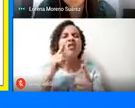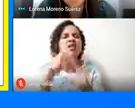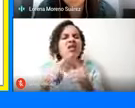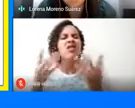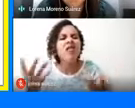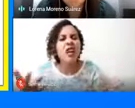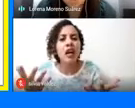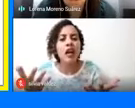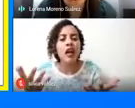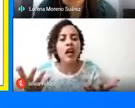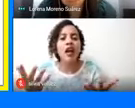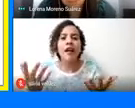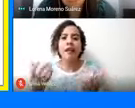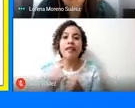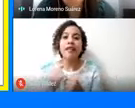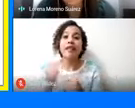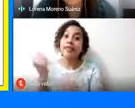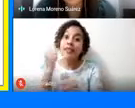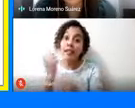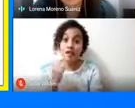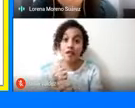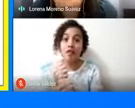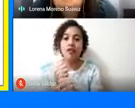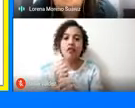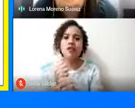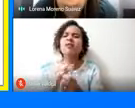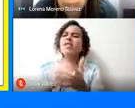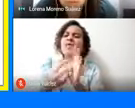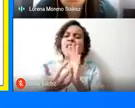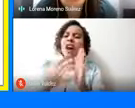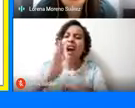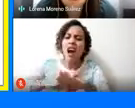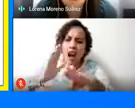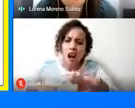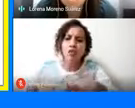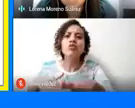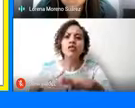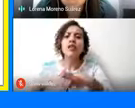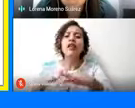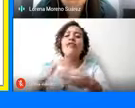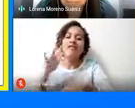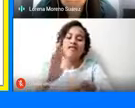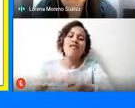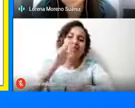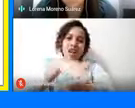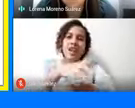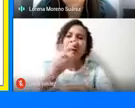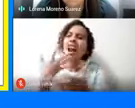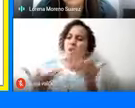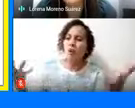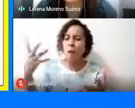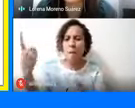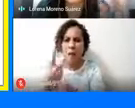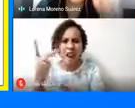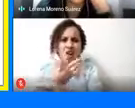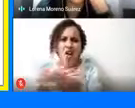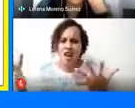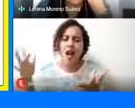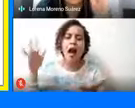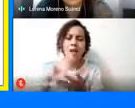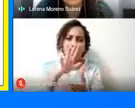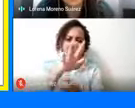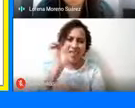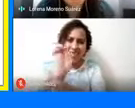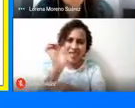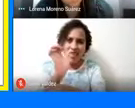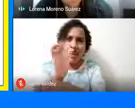trabajar en combatir las causas y los efectos de la criminalidad en articulación con las entidades y